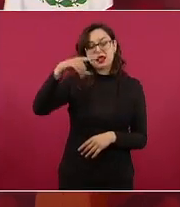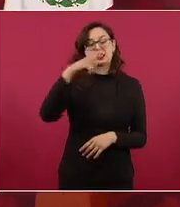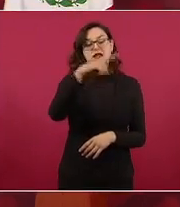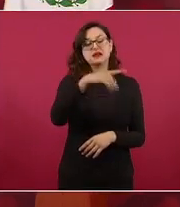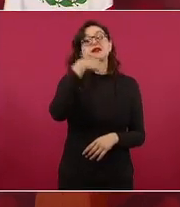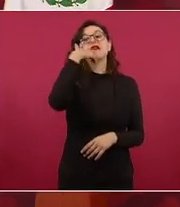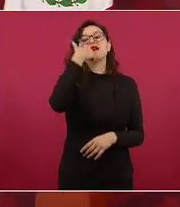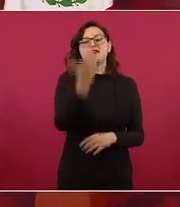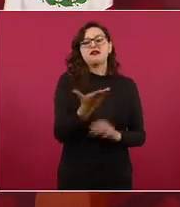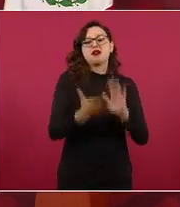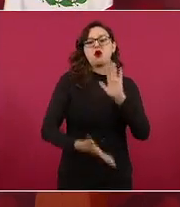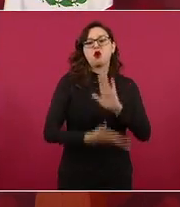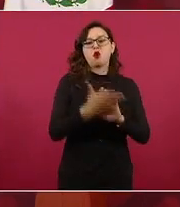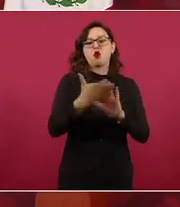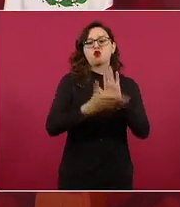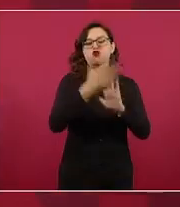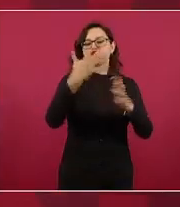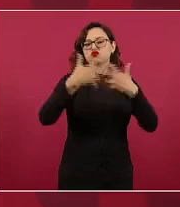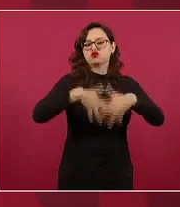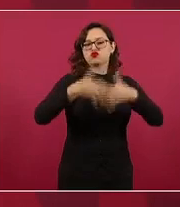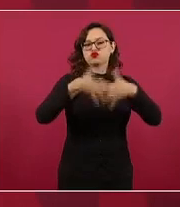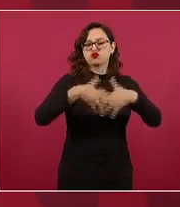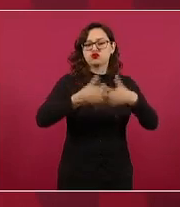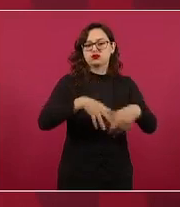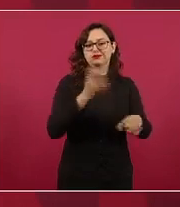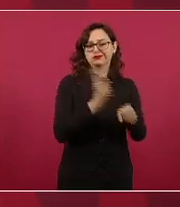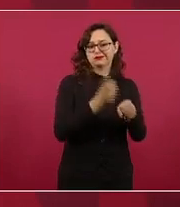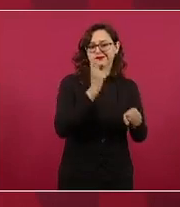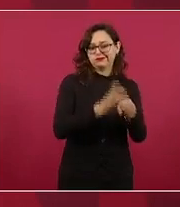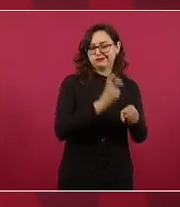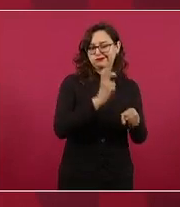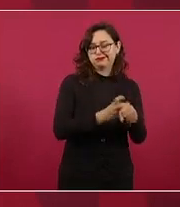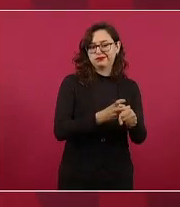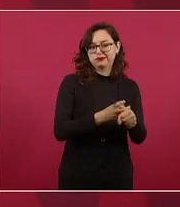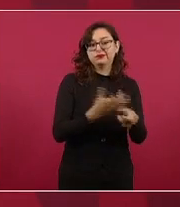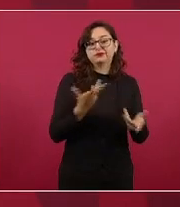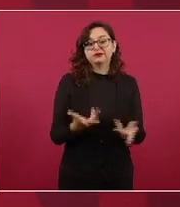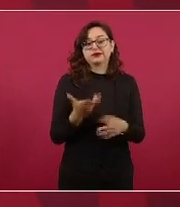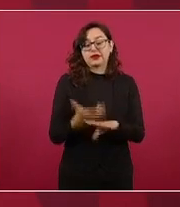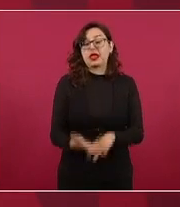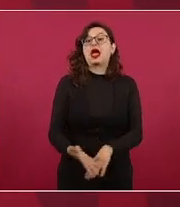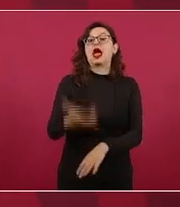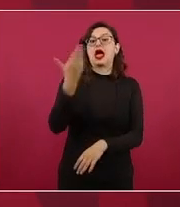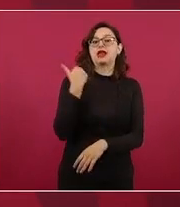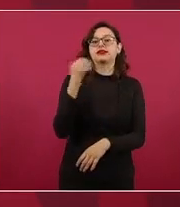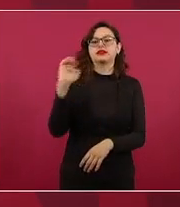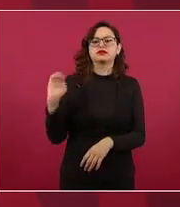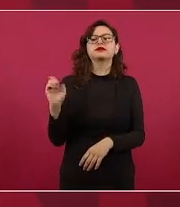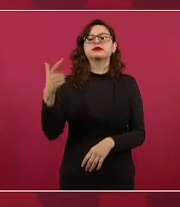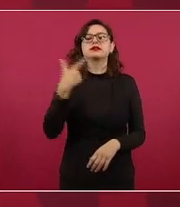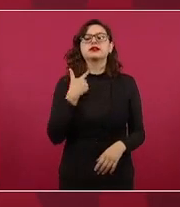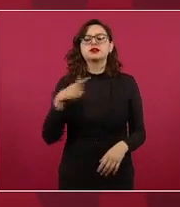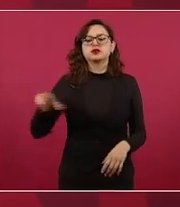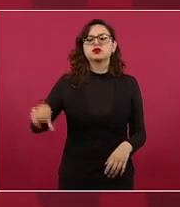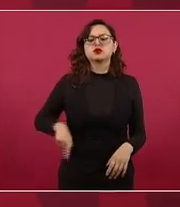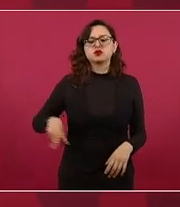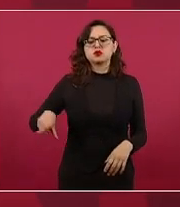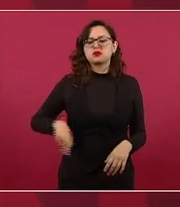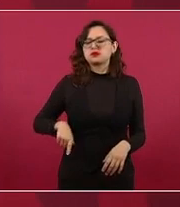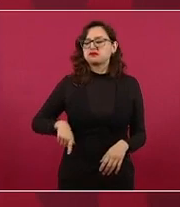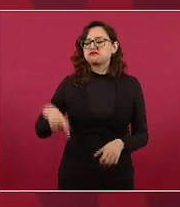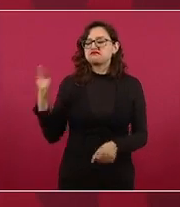las autoridades que habían de manera